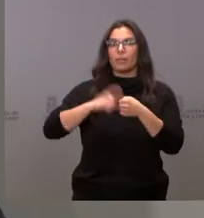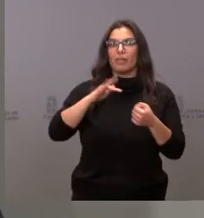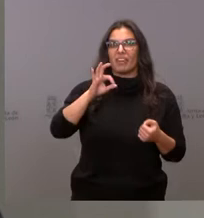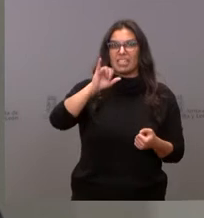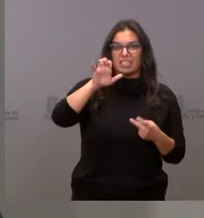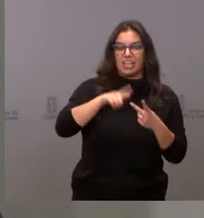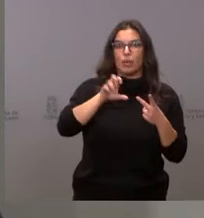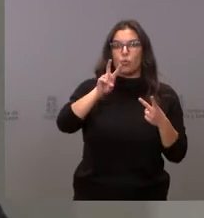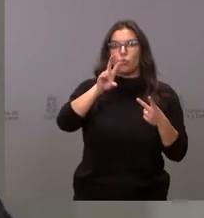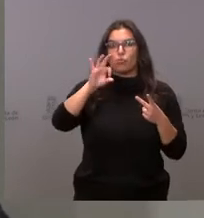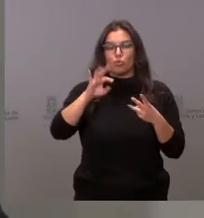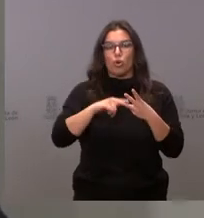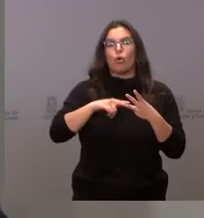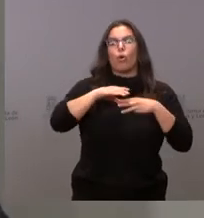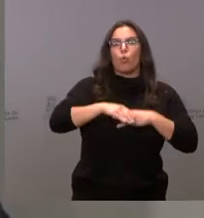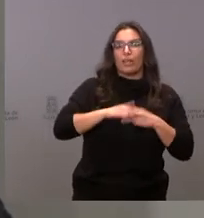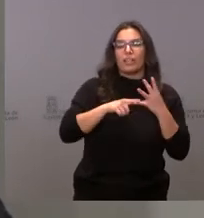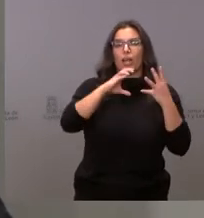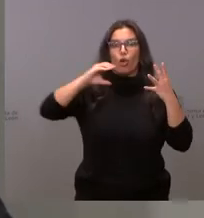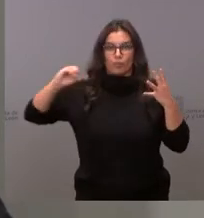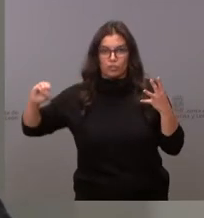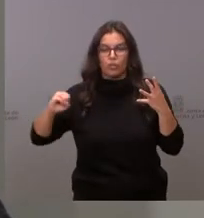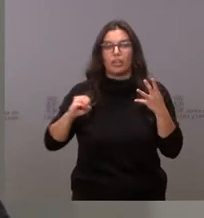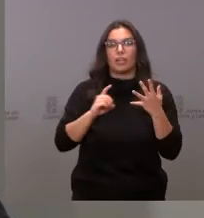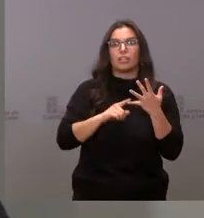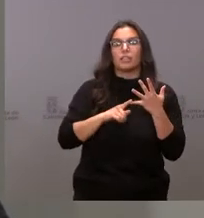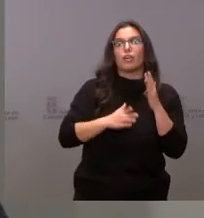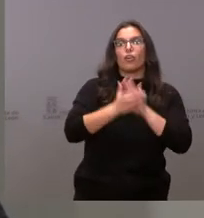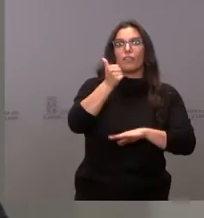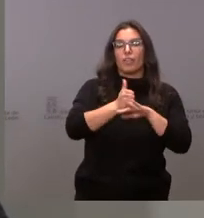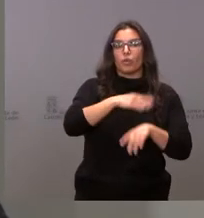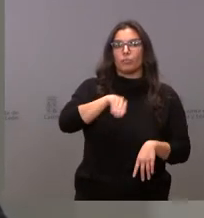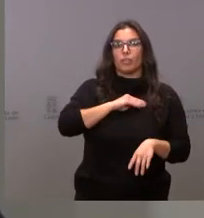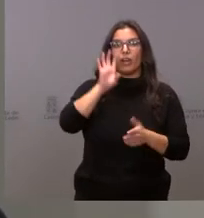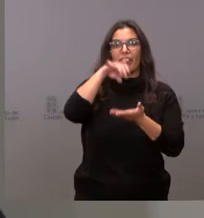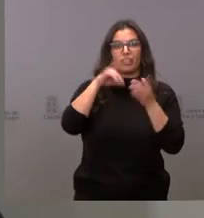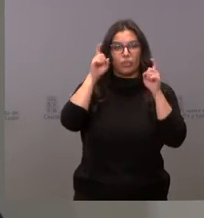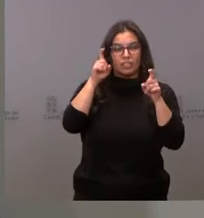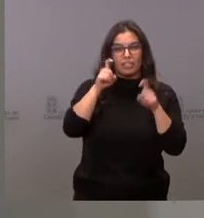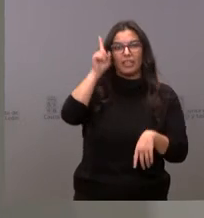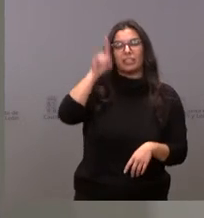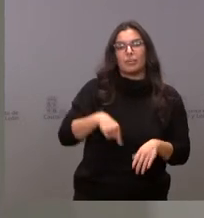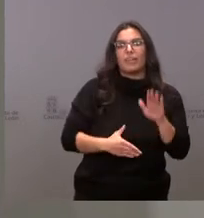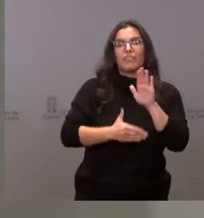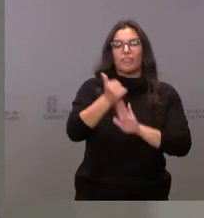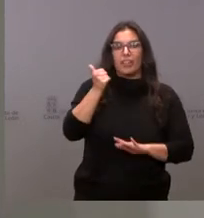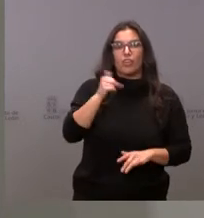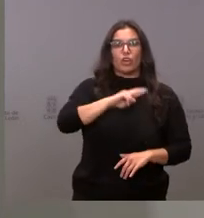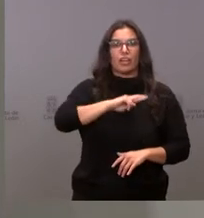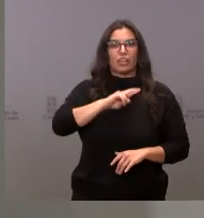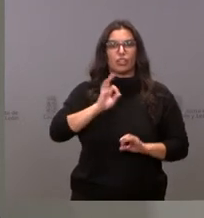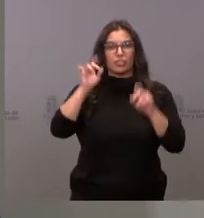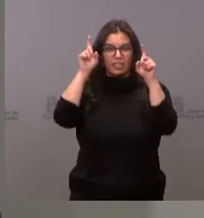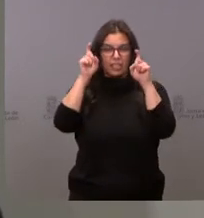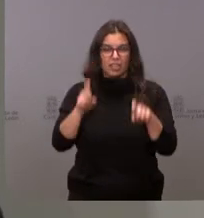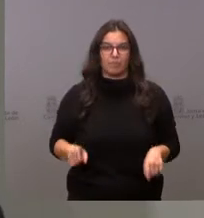USO, por UGT, por Comisiones Obreras, por la Confederación Española de Centros de Enseñanza y la Federación de Religiosos de Enseñanza.